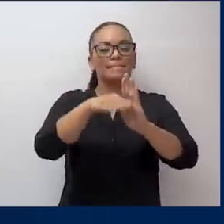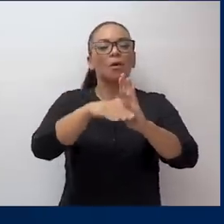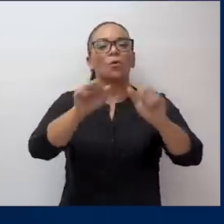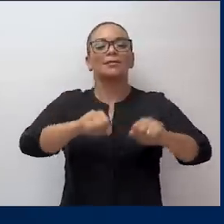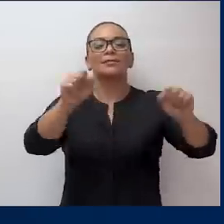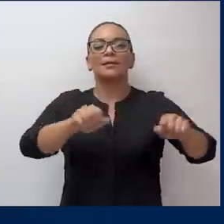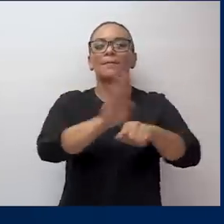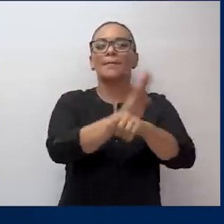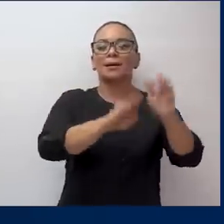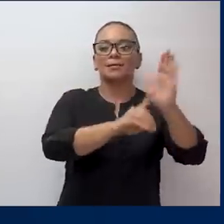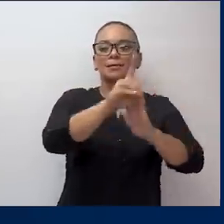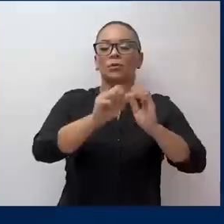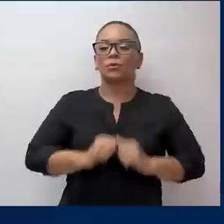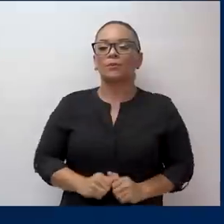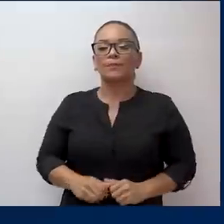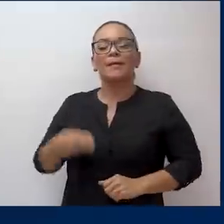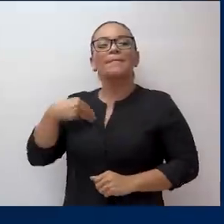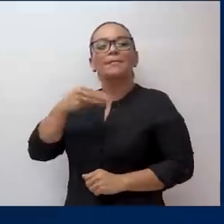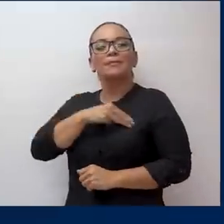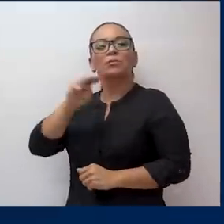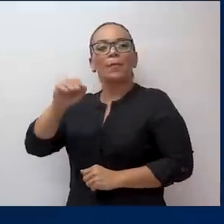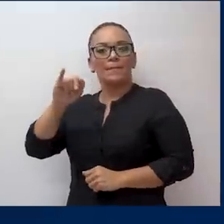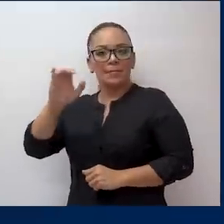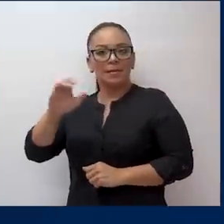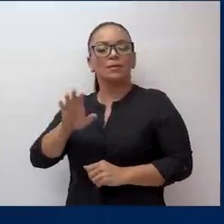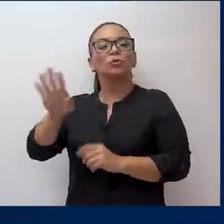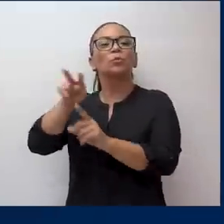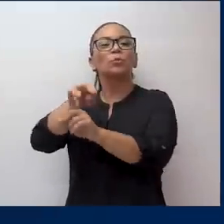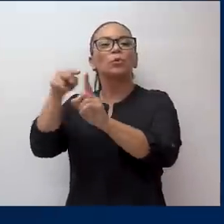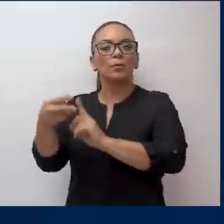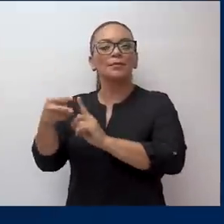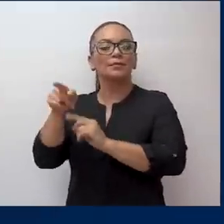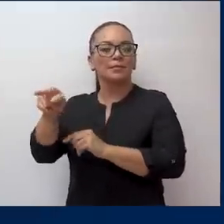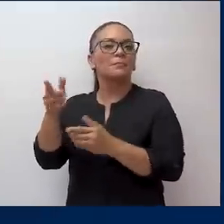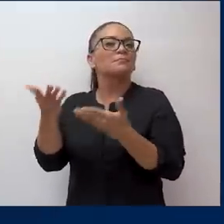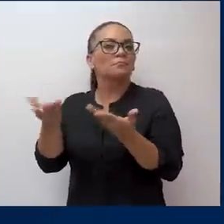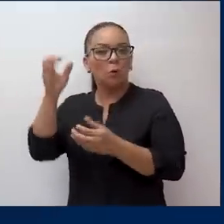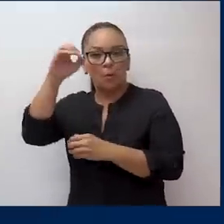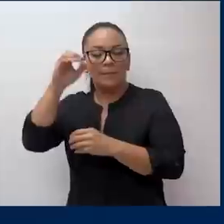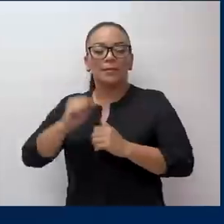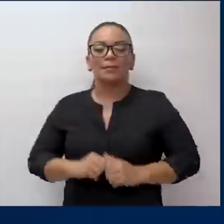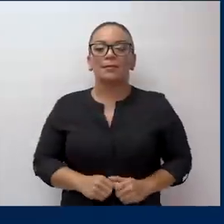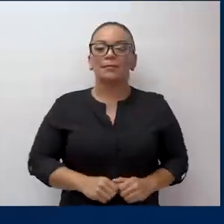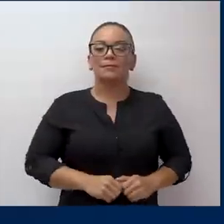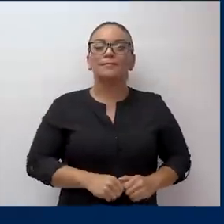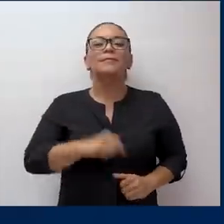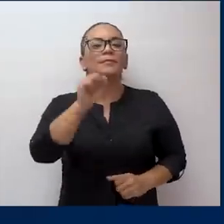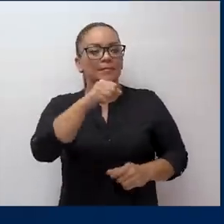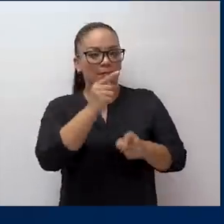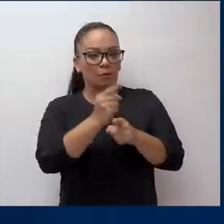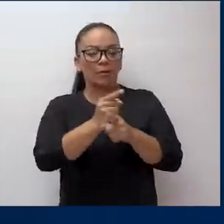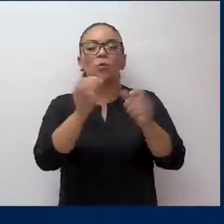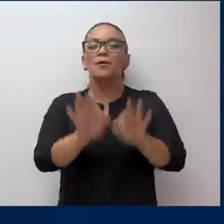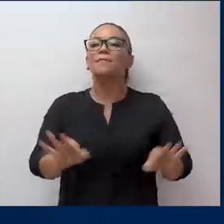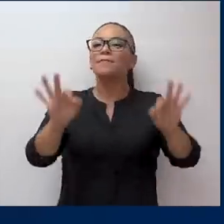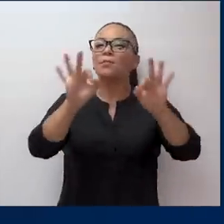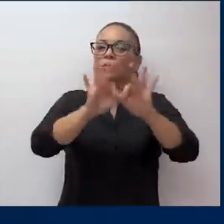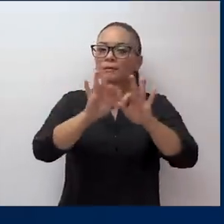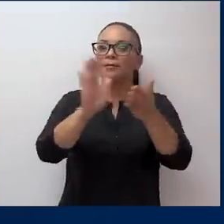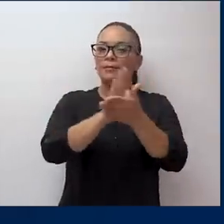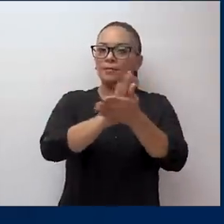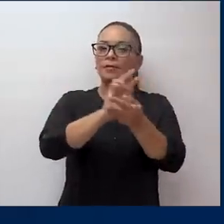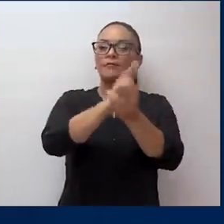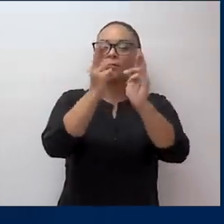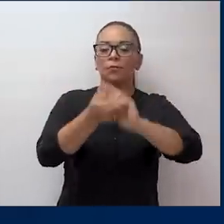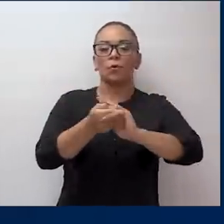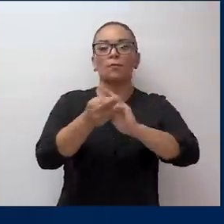de interés del sistema de Banca de Desarrollo. Ministro del MEIC, desde el punto de vista de su cartera. Sí, efectivamente, con esta importante